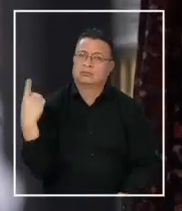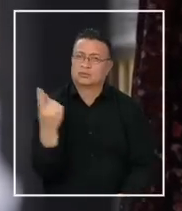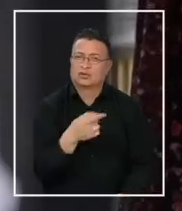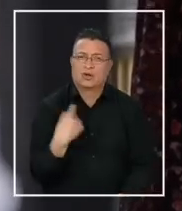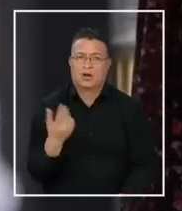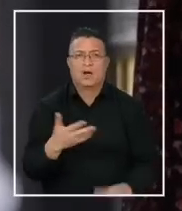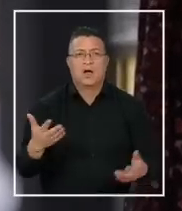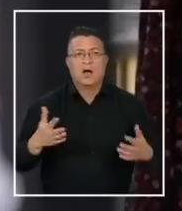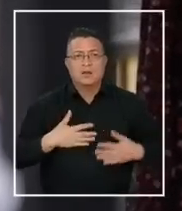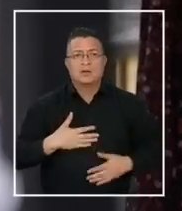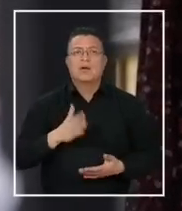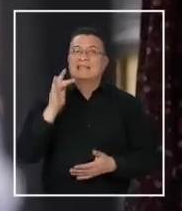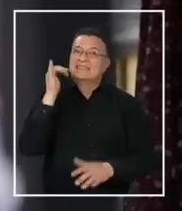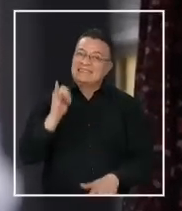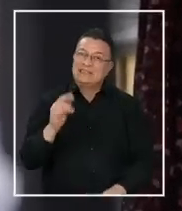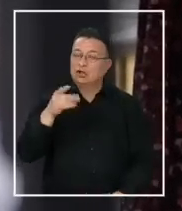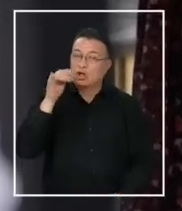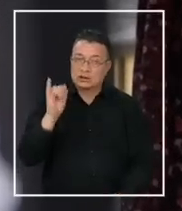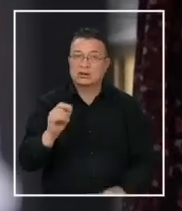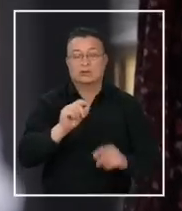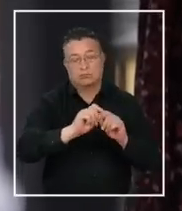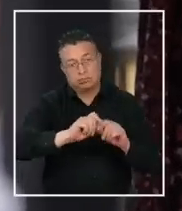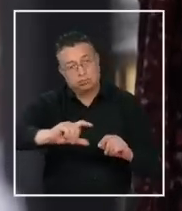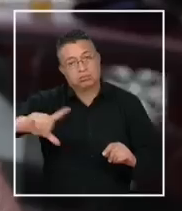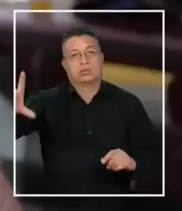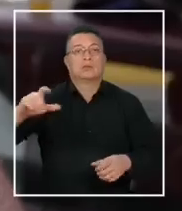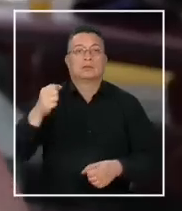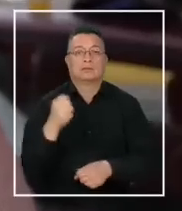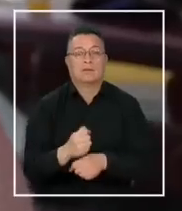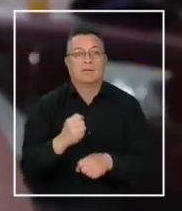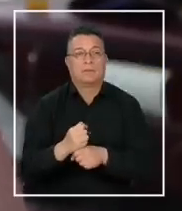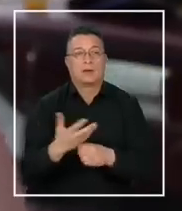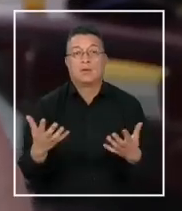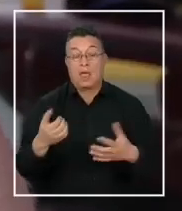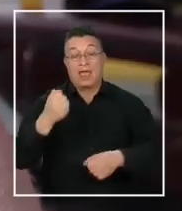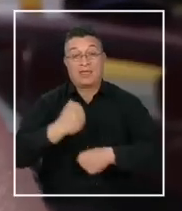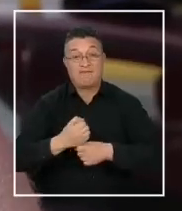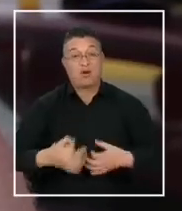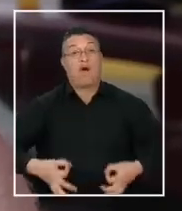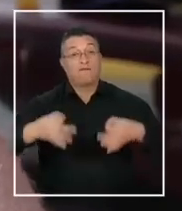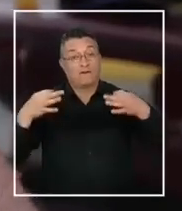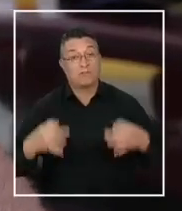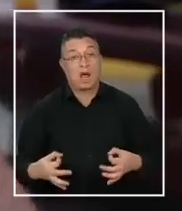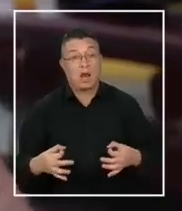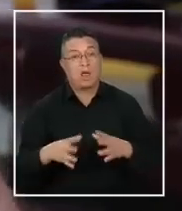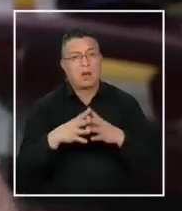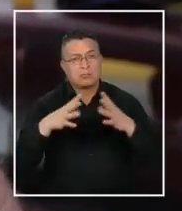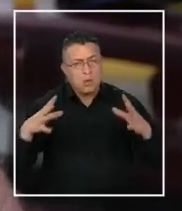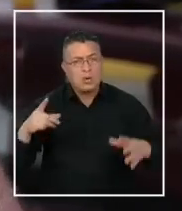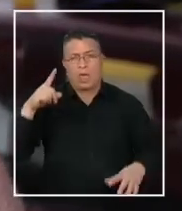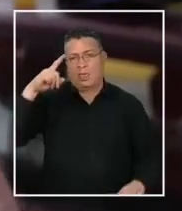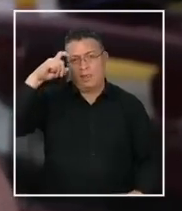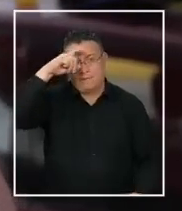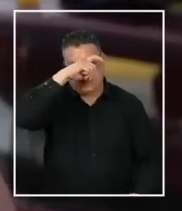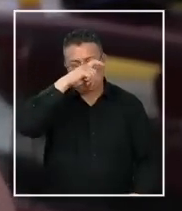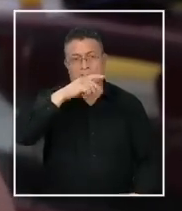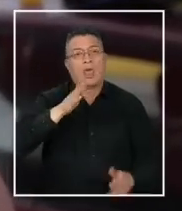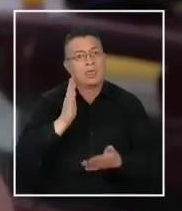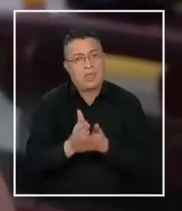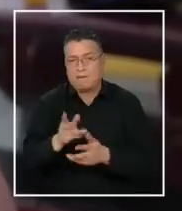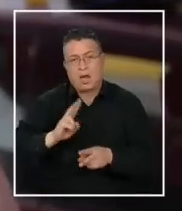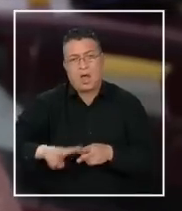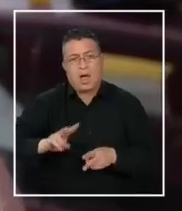tanto, yo tuve que sí o sí emprender en algo y como los trabajos formales están súper, súper difíciles, hay que hacerlo,